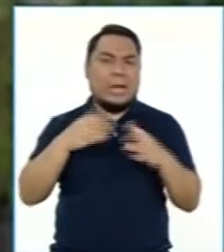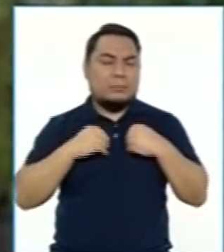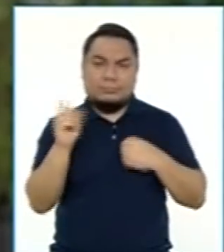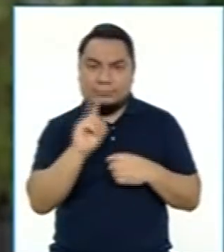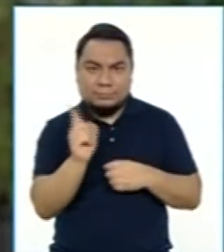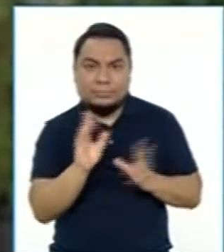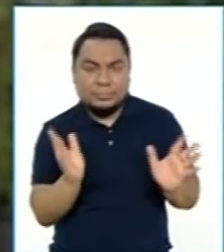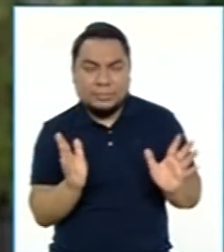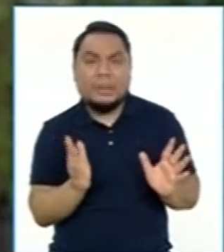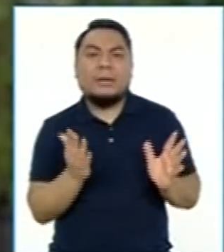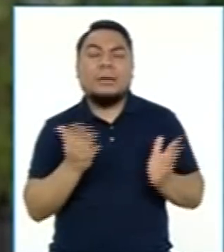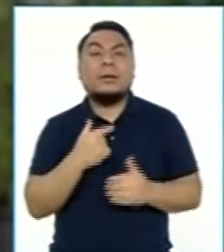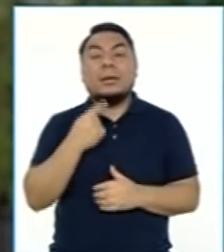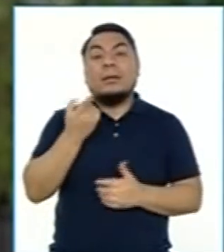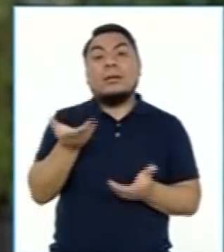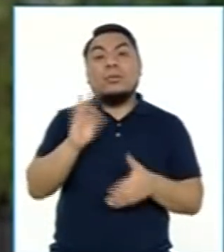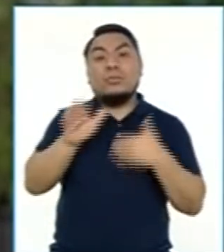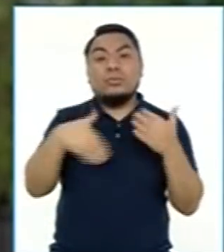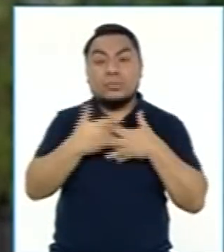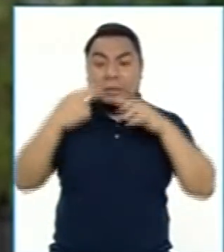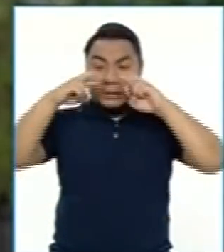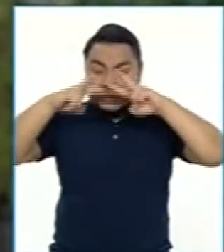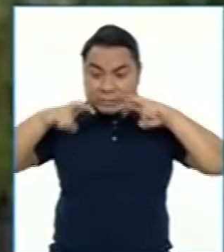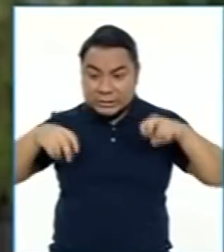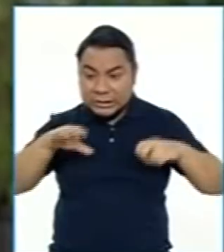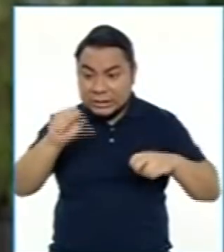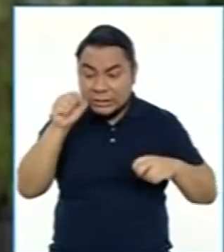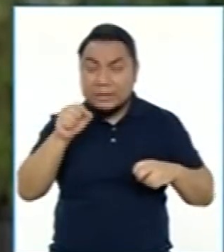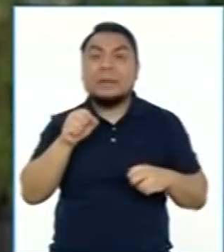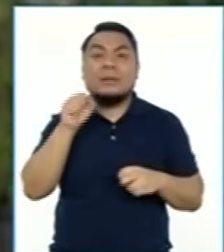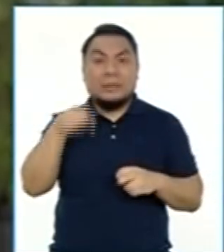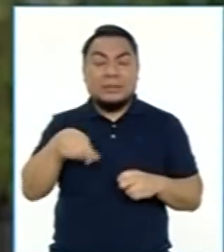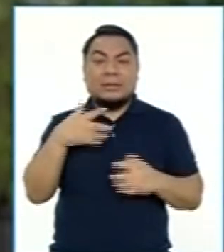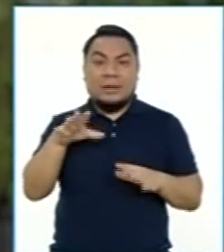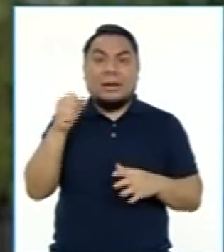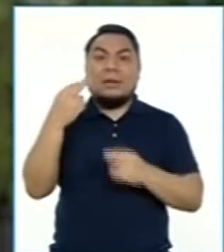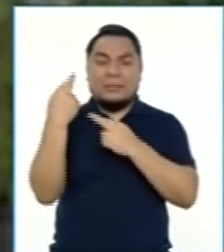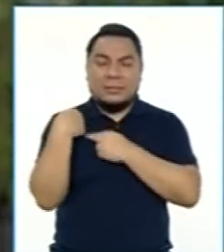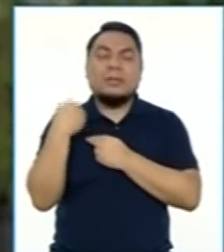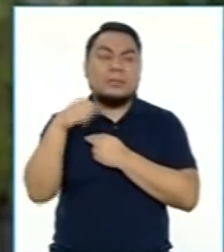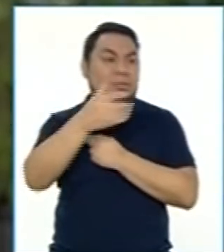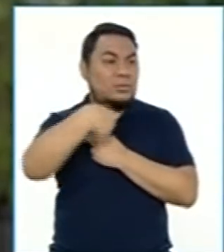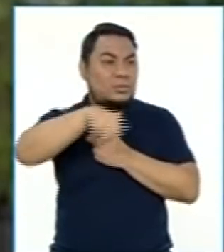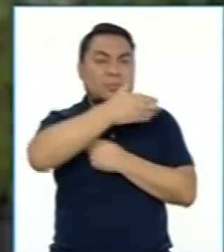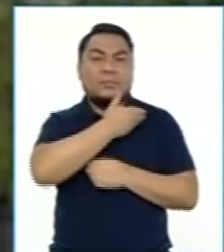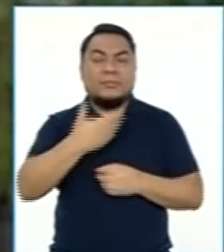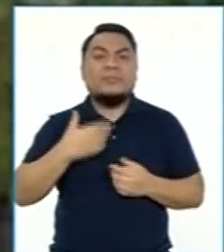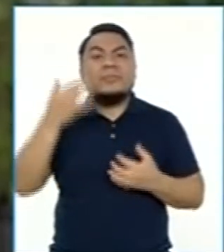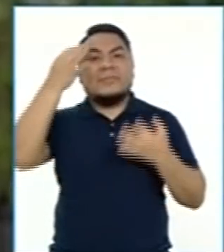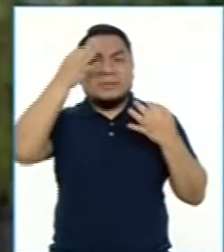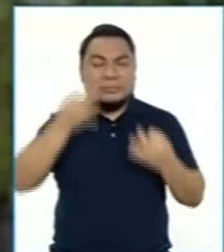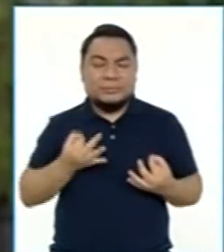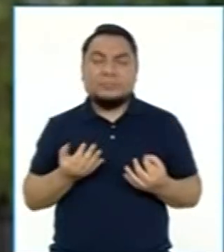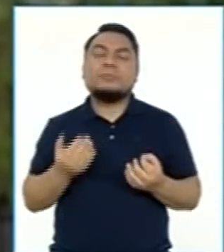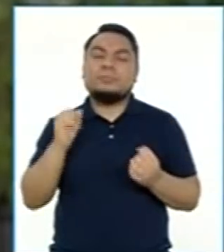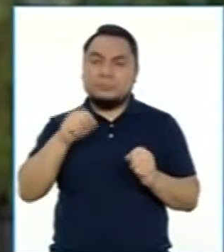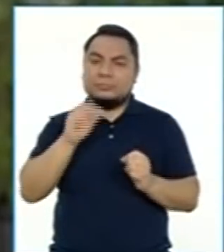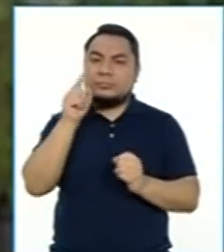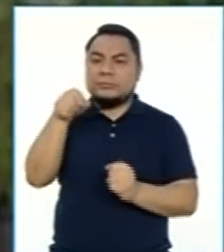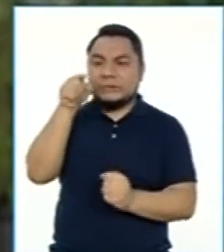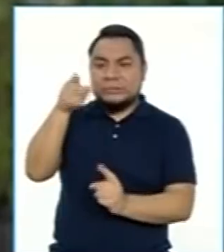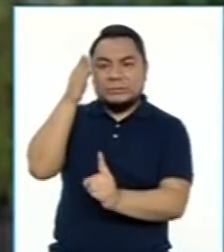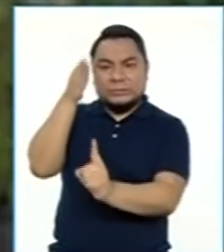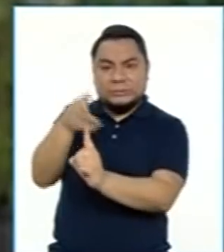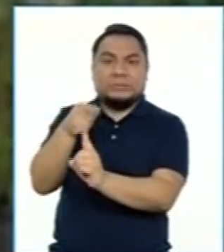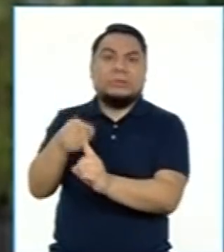Y en base a las conclusiones que se lleguen a la investigación, tomaremos como gobierno las decisiones más adecuadas,